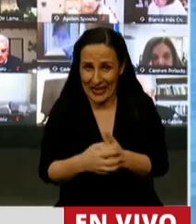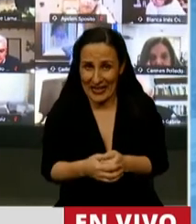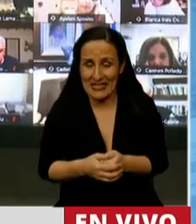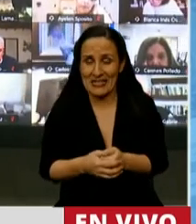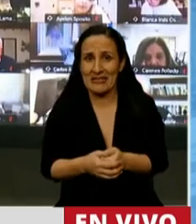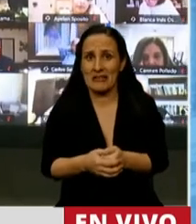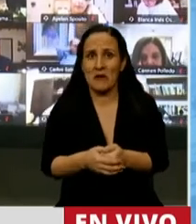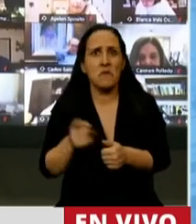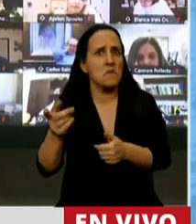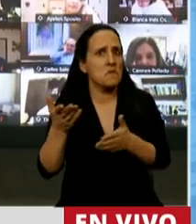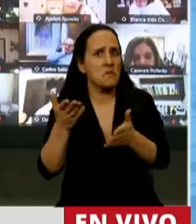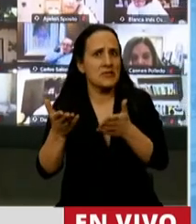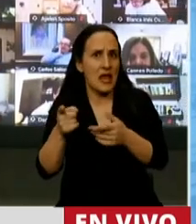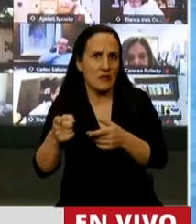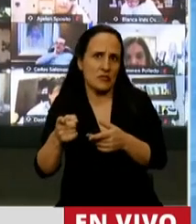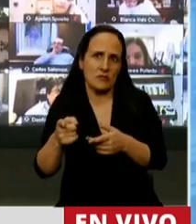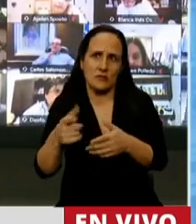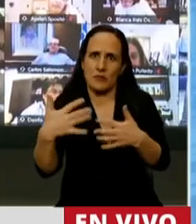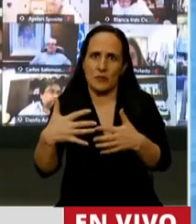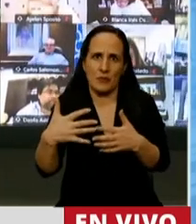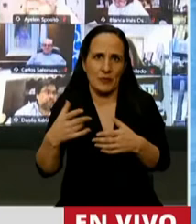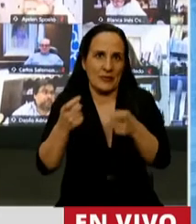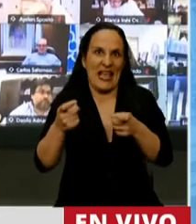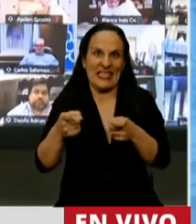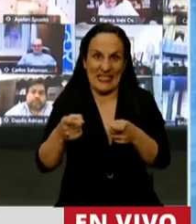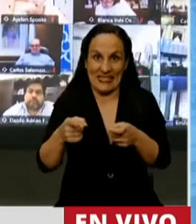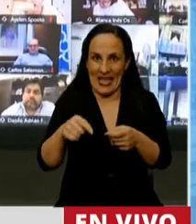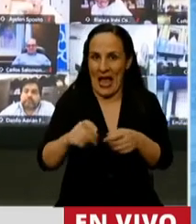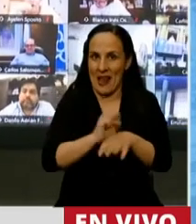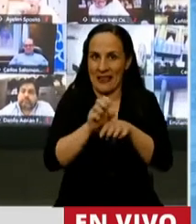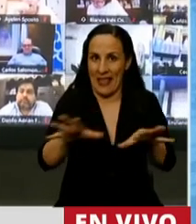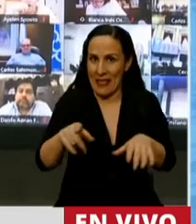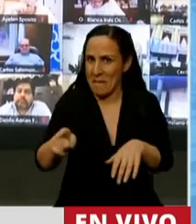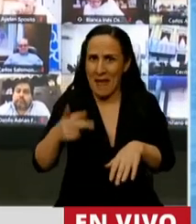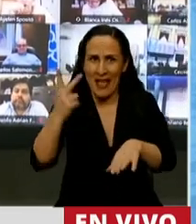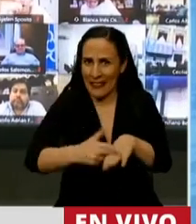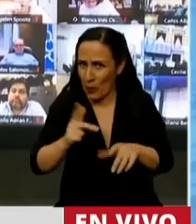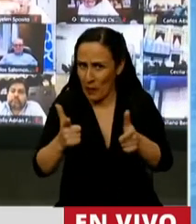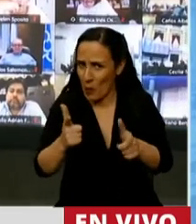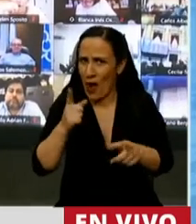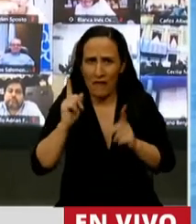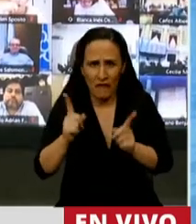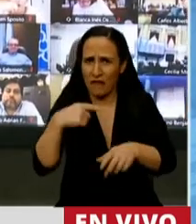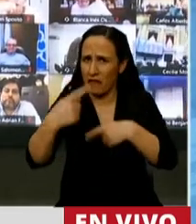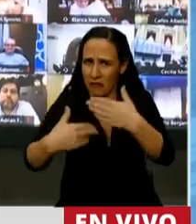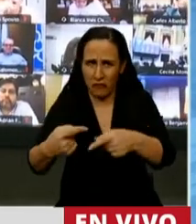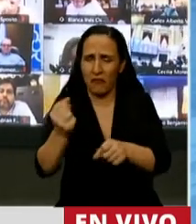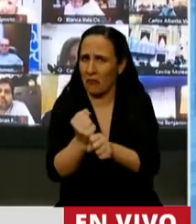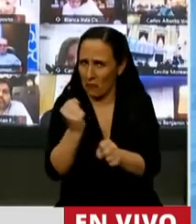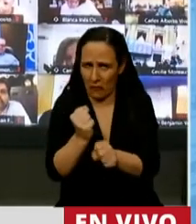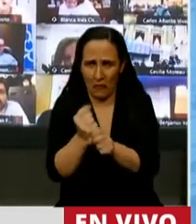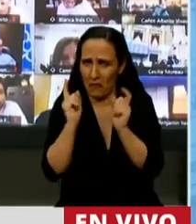que ha mantenido un servicio considerado esencial en esta situación de pandemia, sin interrupciones, a pesar de las dificultades económicas y humanas